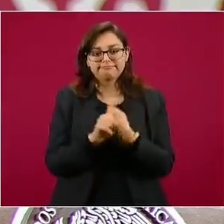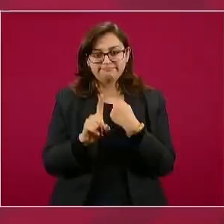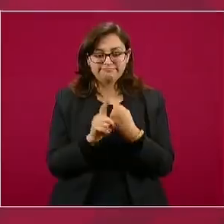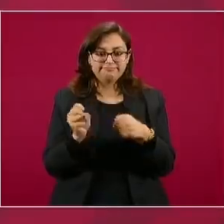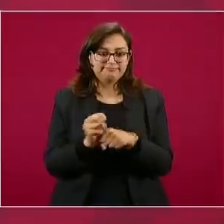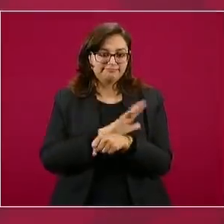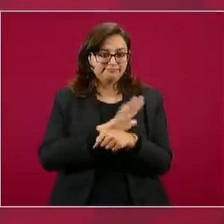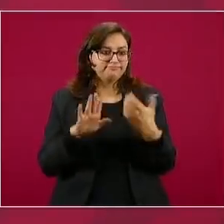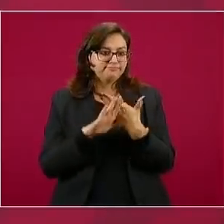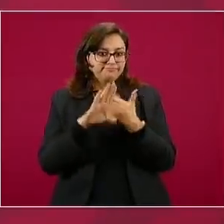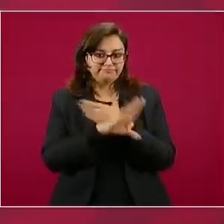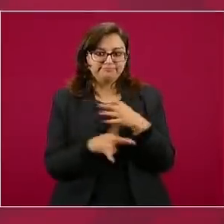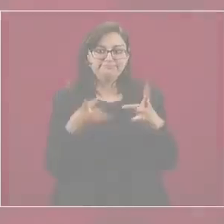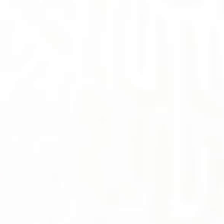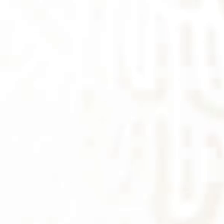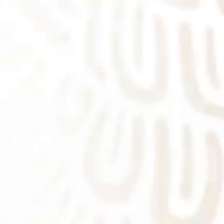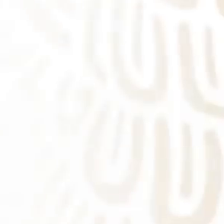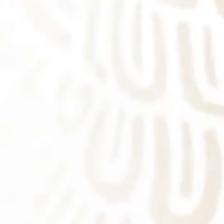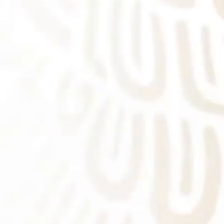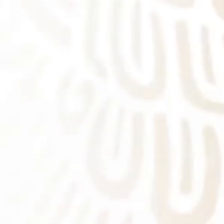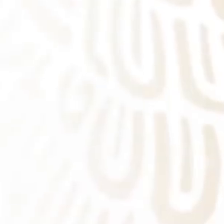para México y para el mundo.